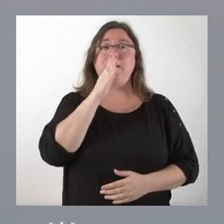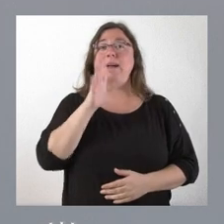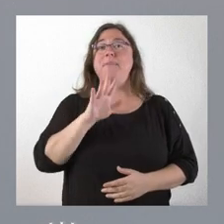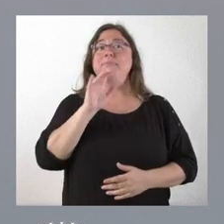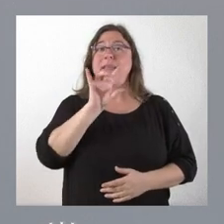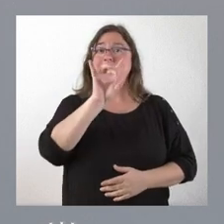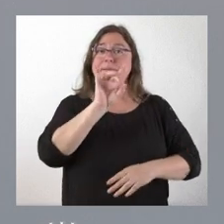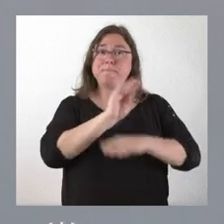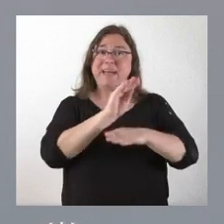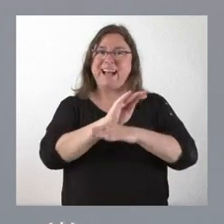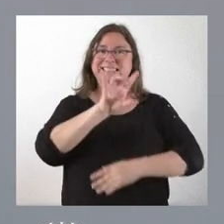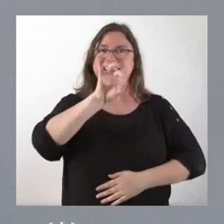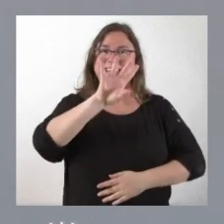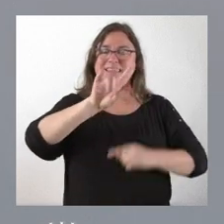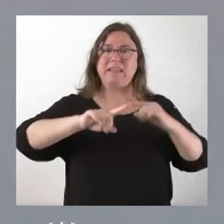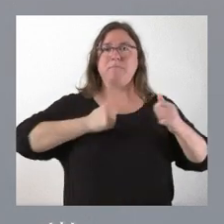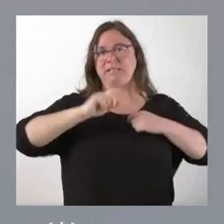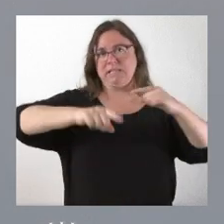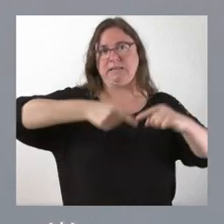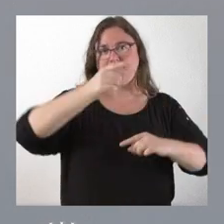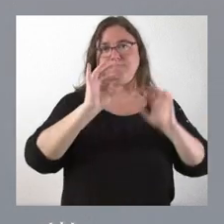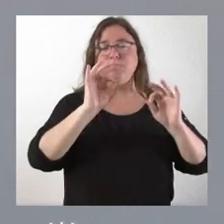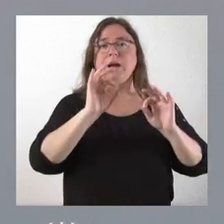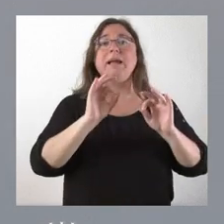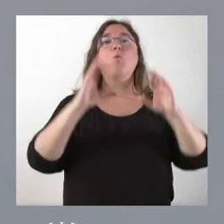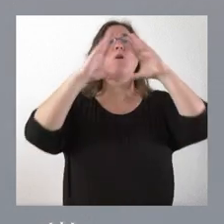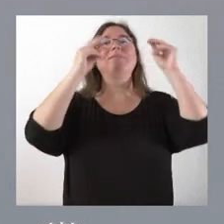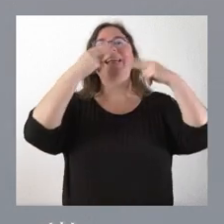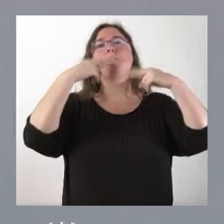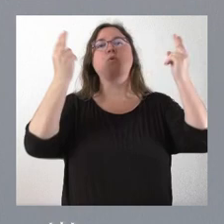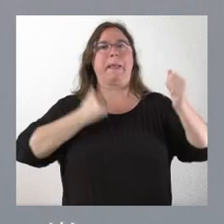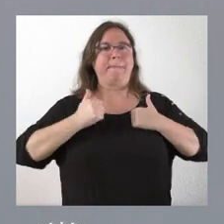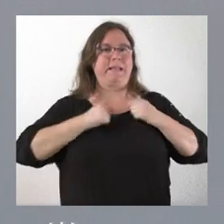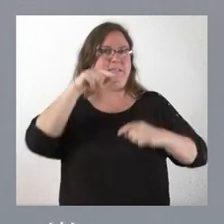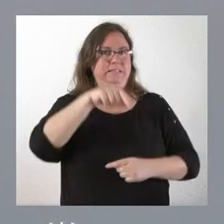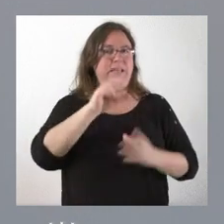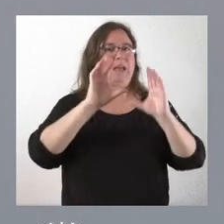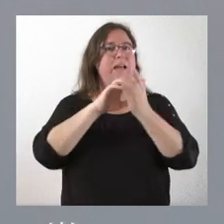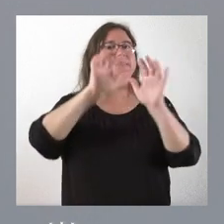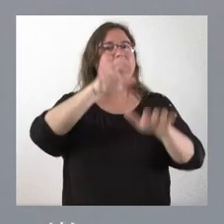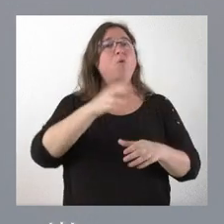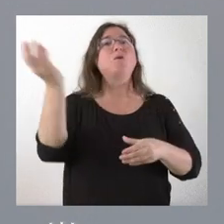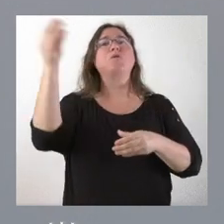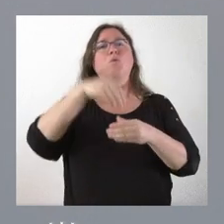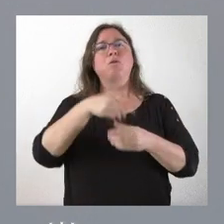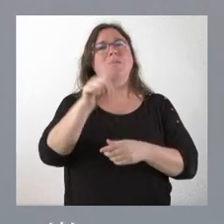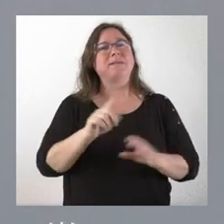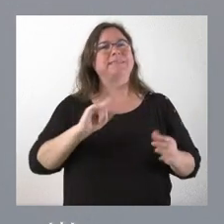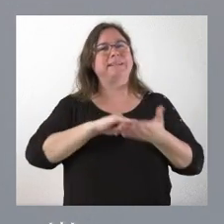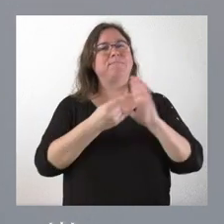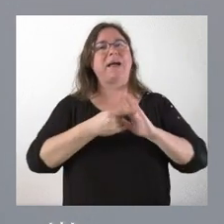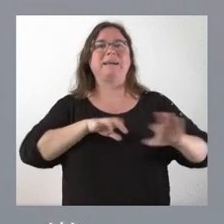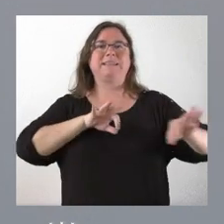becas de posgrado en las universidades públicas de Castilla y León. Se incluye también dentro de lo que es el Plan